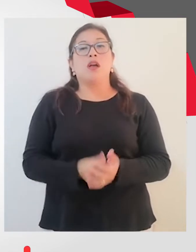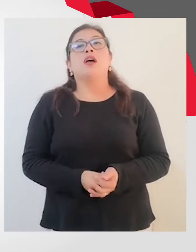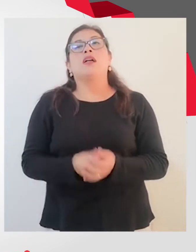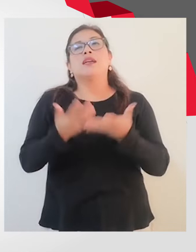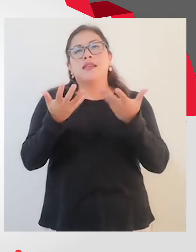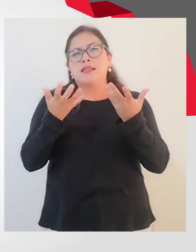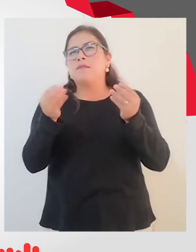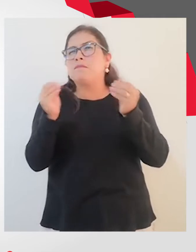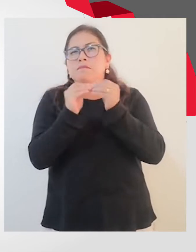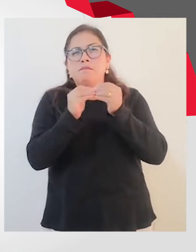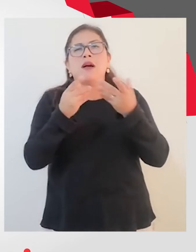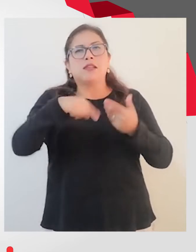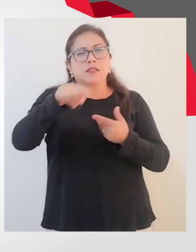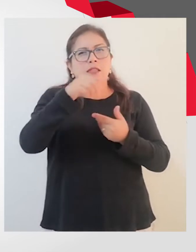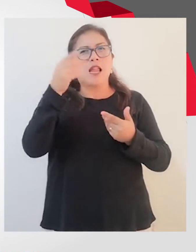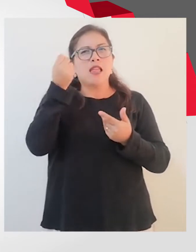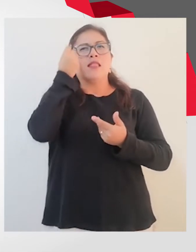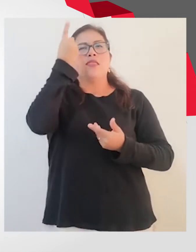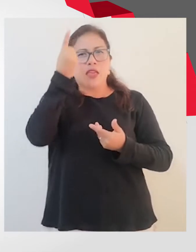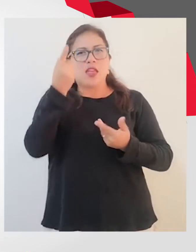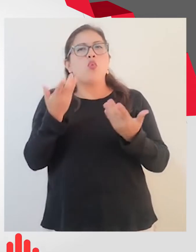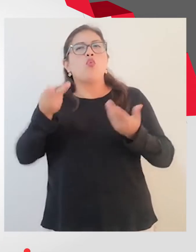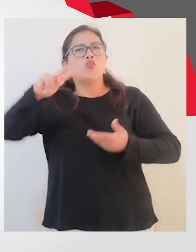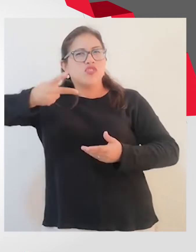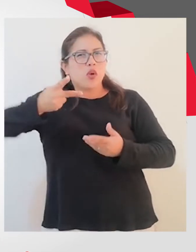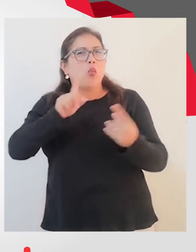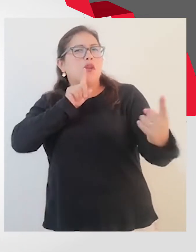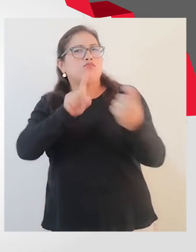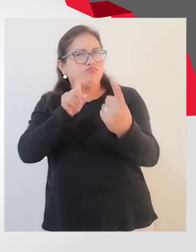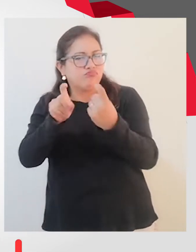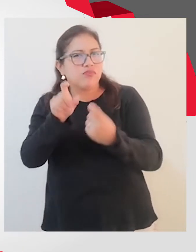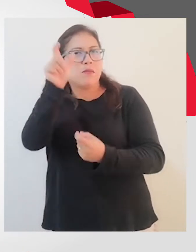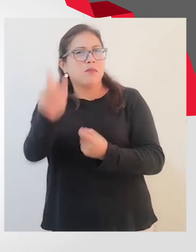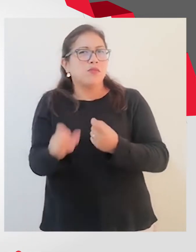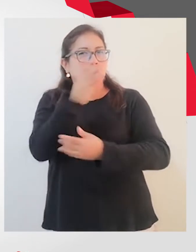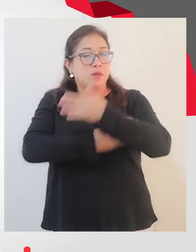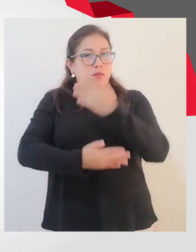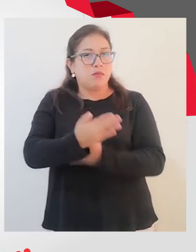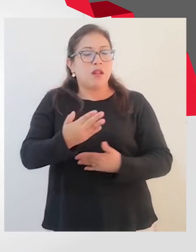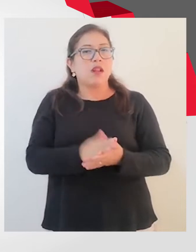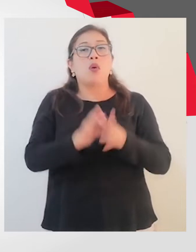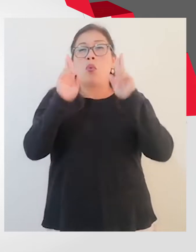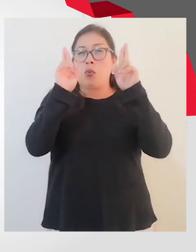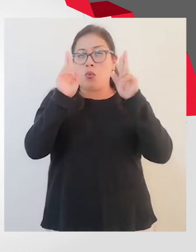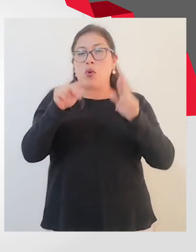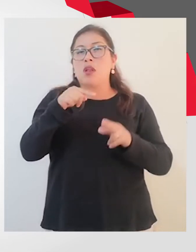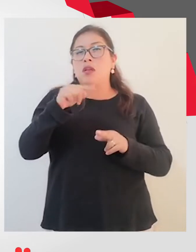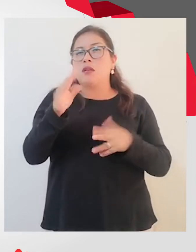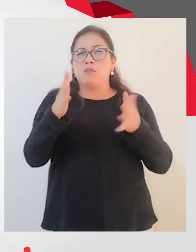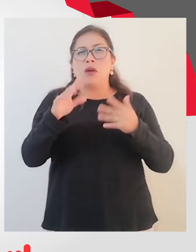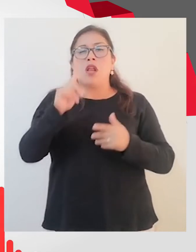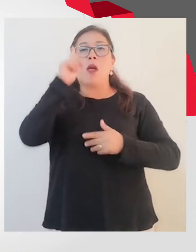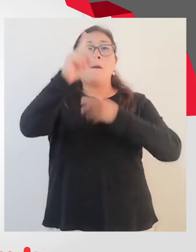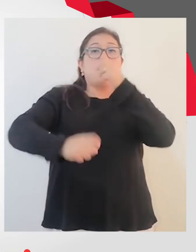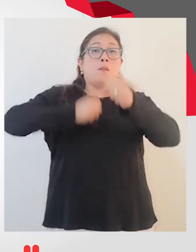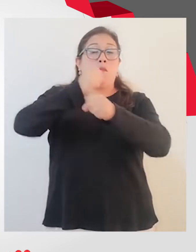materialice el financiamiento de la segunda encuesta nacional especializada en discapacidad que esperamos se realice en los primeros meses